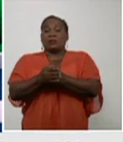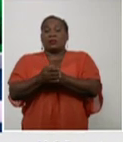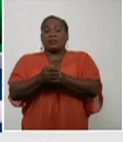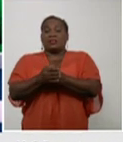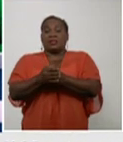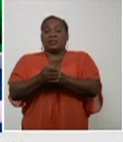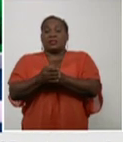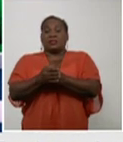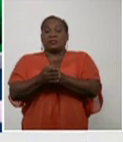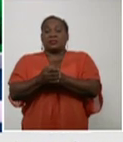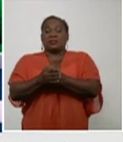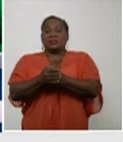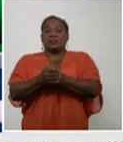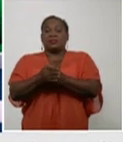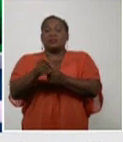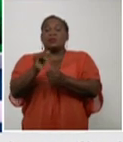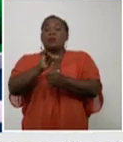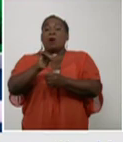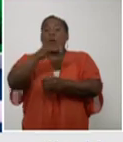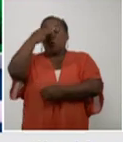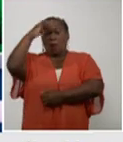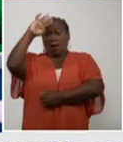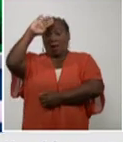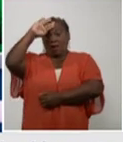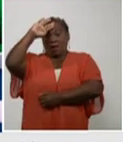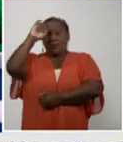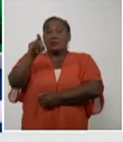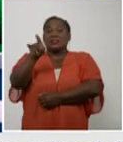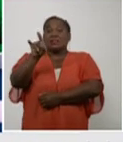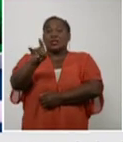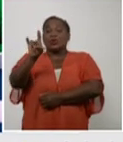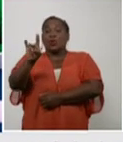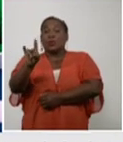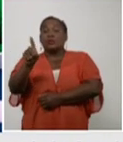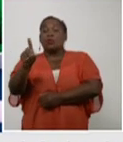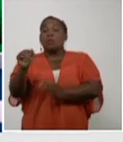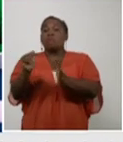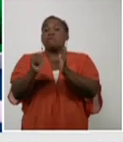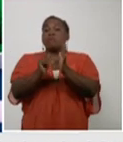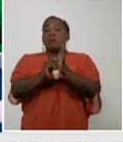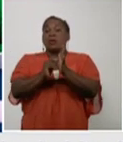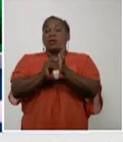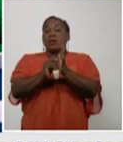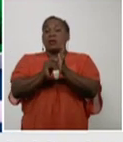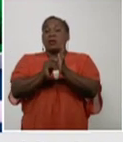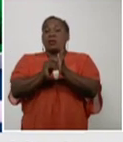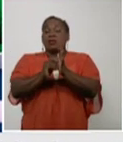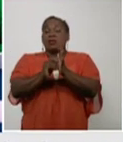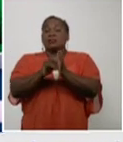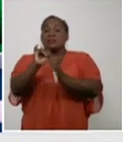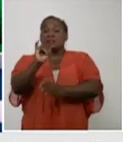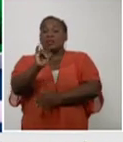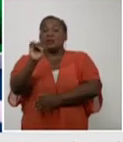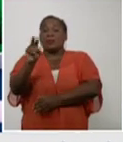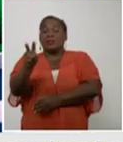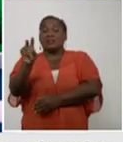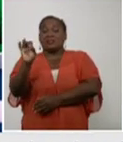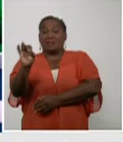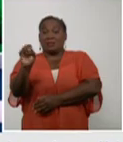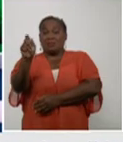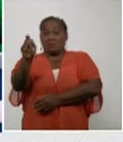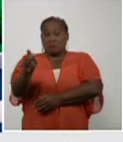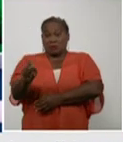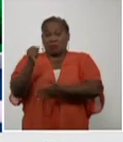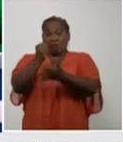eso tiene que ver también con Cuba, 191.2627 casos confirmados en el mundo.